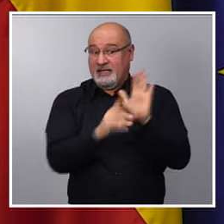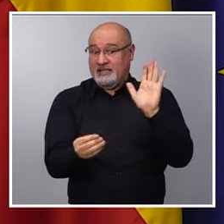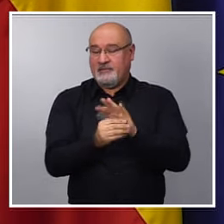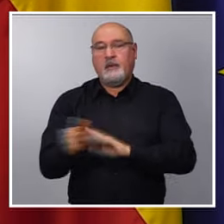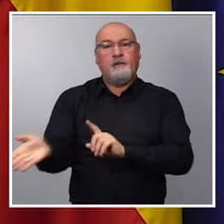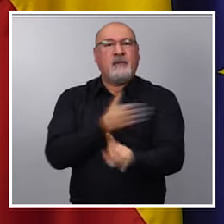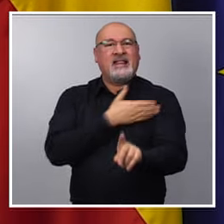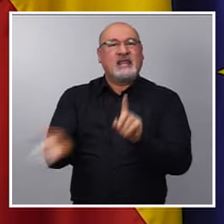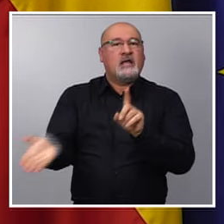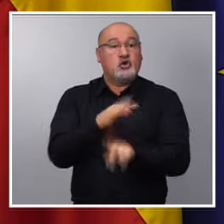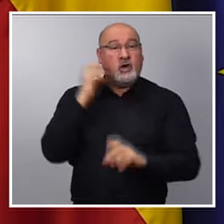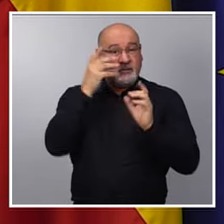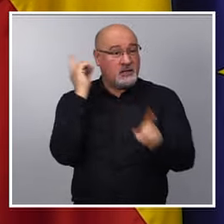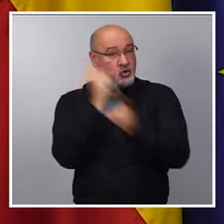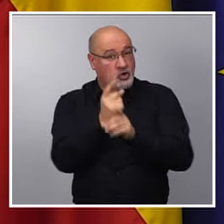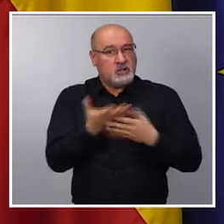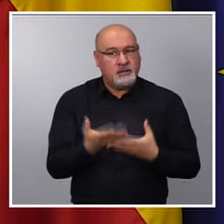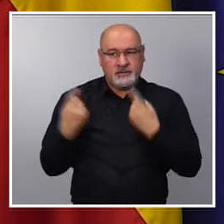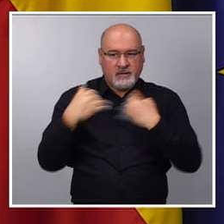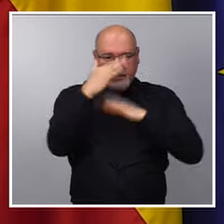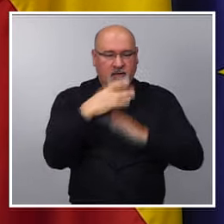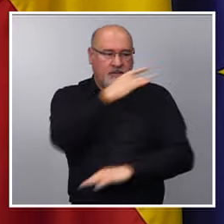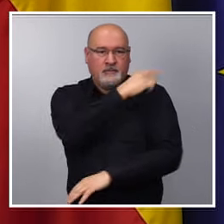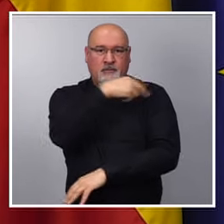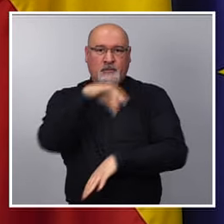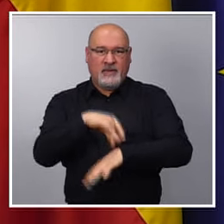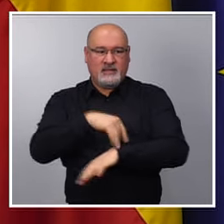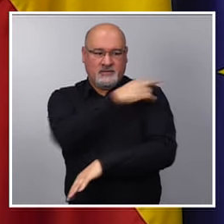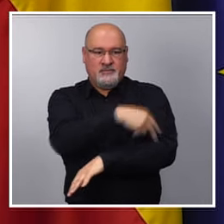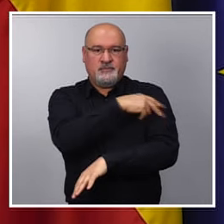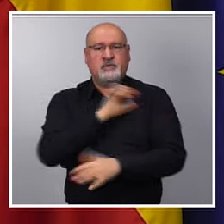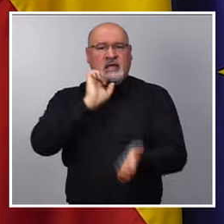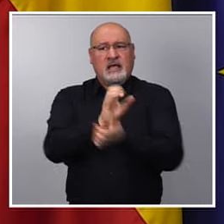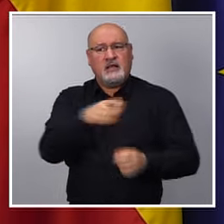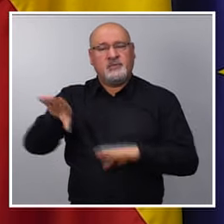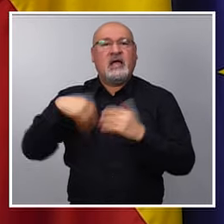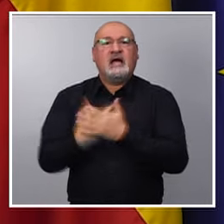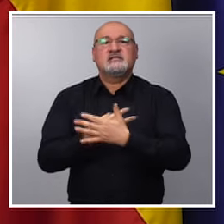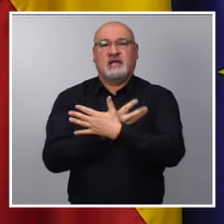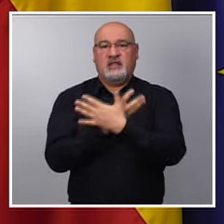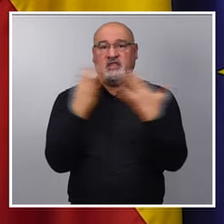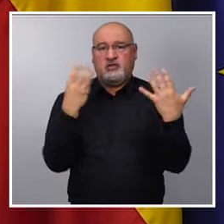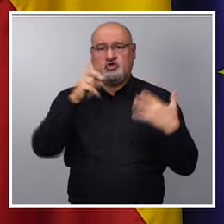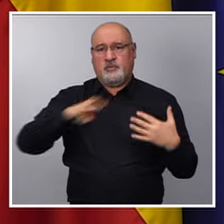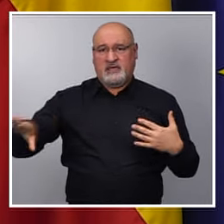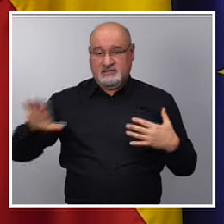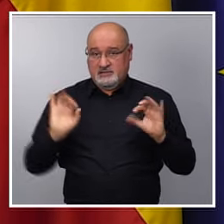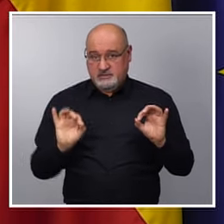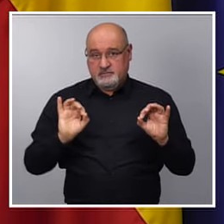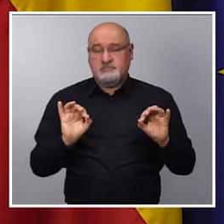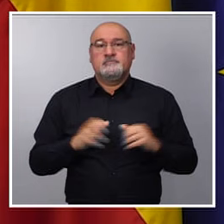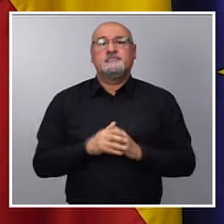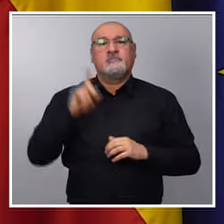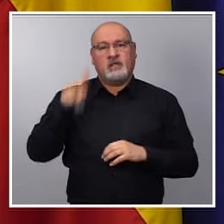como resultado la necesidad de una atención veterinaria la pena de cárcel pueda ir hasta los 18 meses. También una inhabilitación